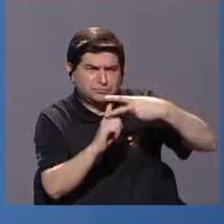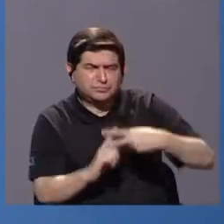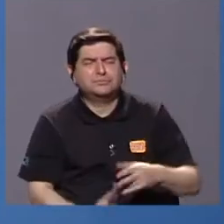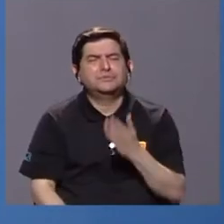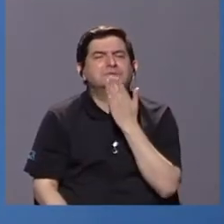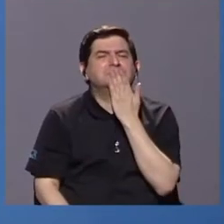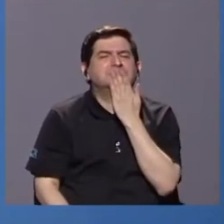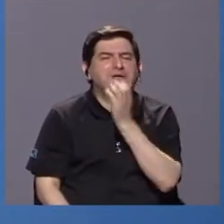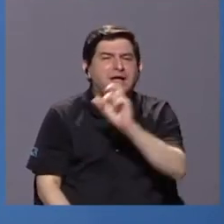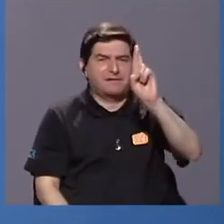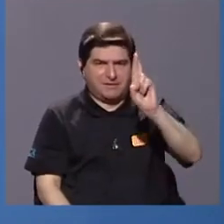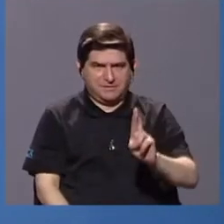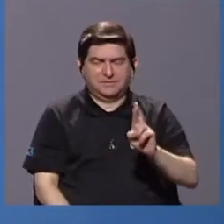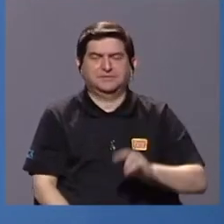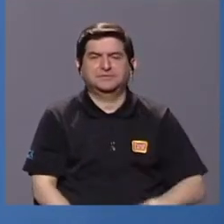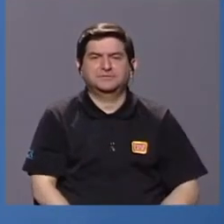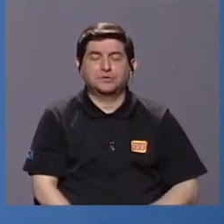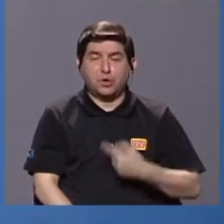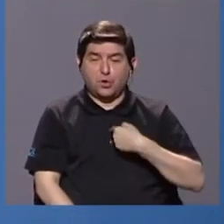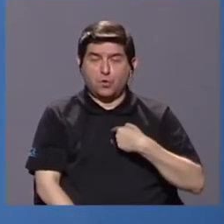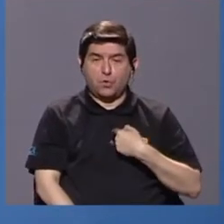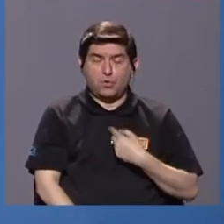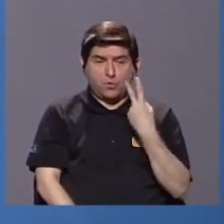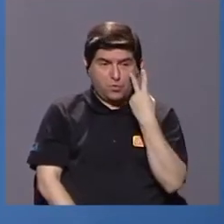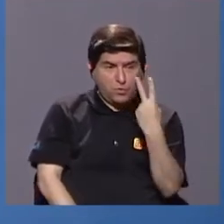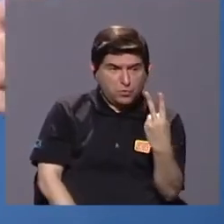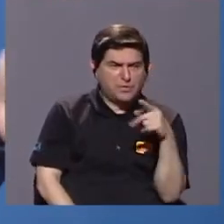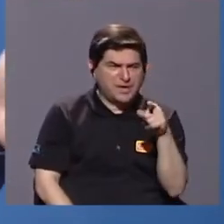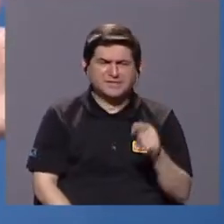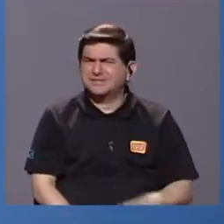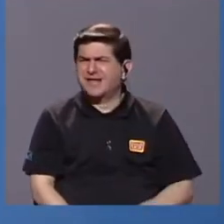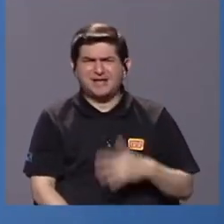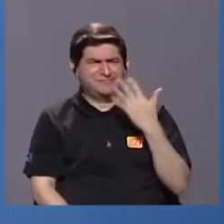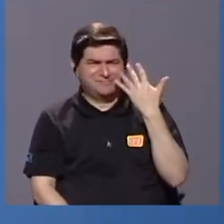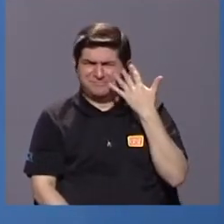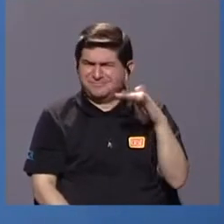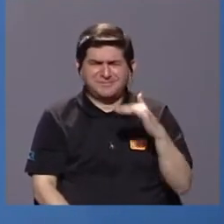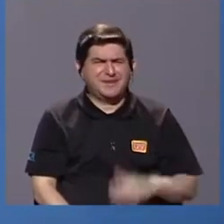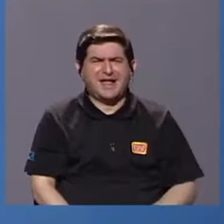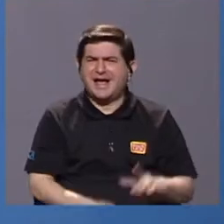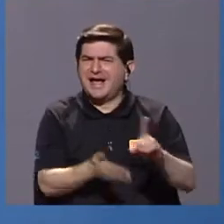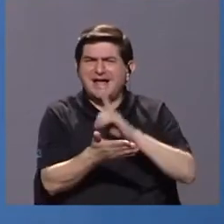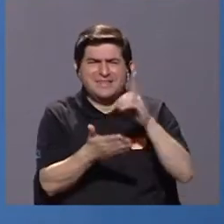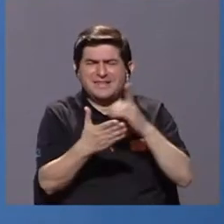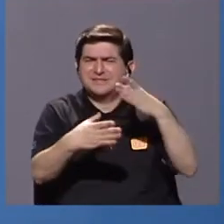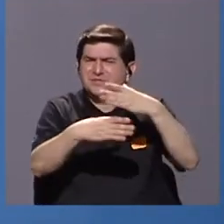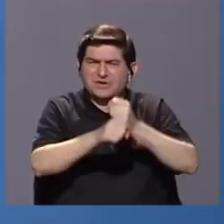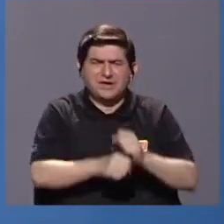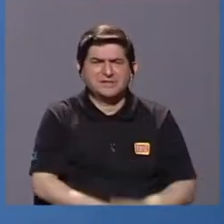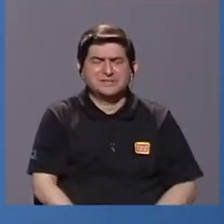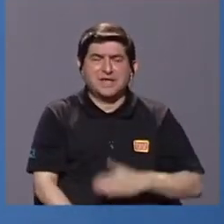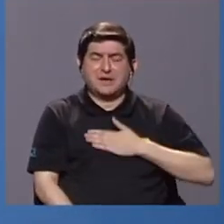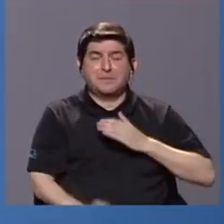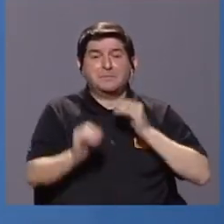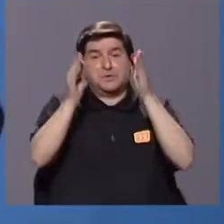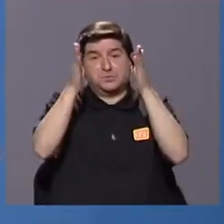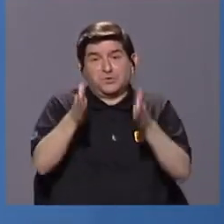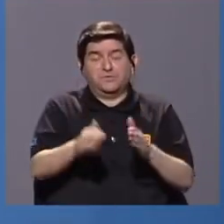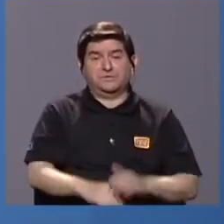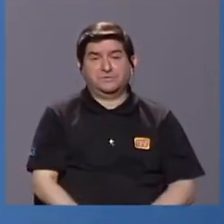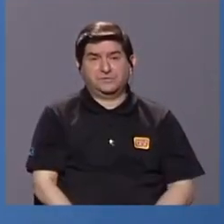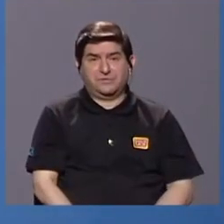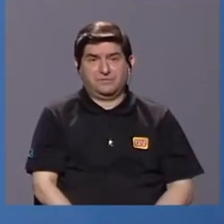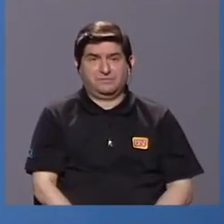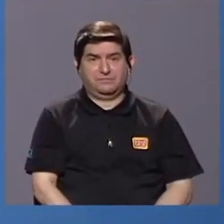costarricense, si uno ve este diccionario no se va a parecer a los diccionarios que hicieron mis maestros, ¿verdad?, mis